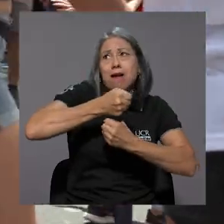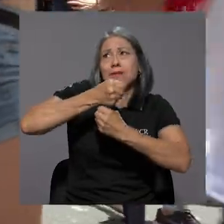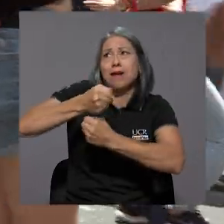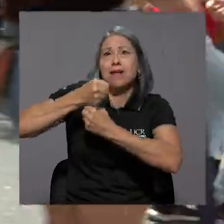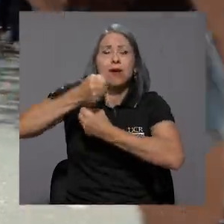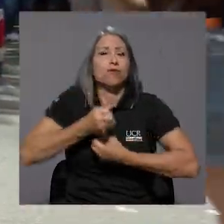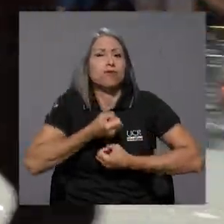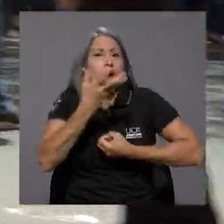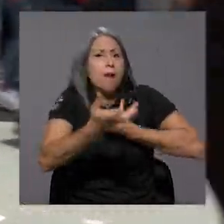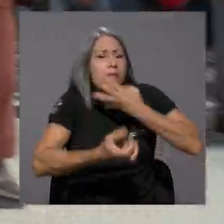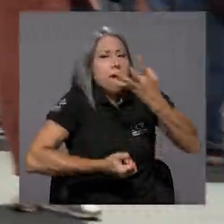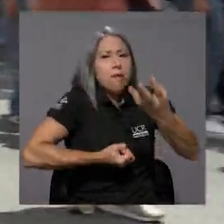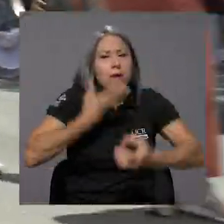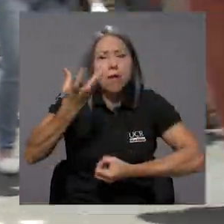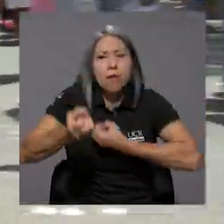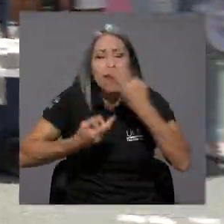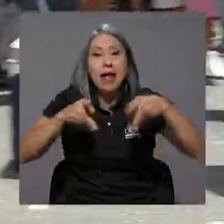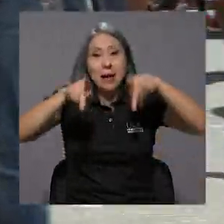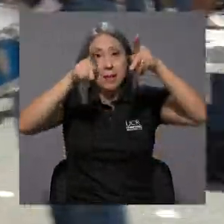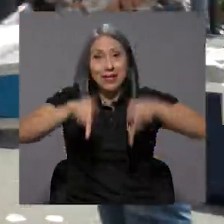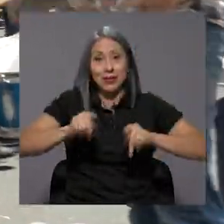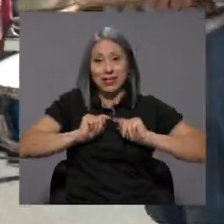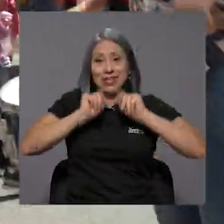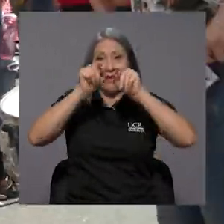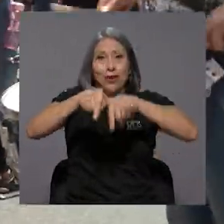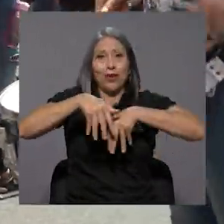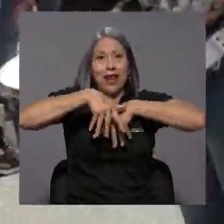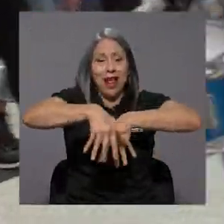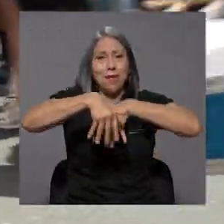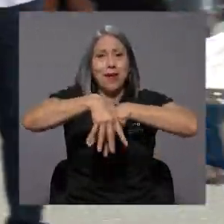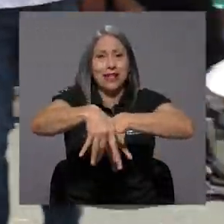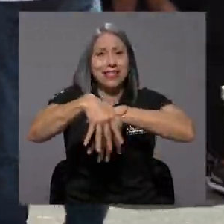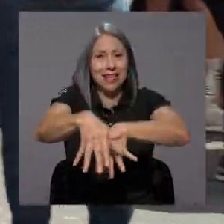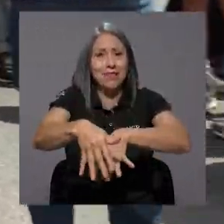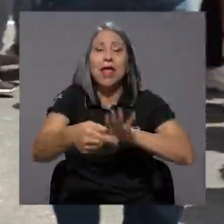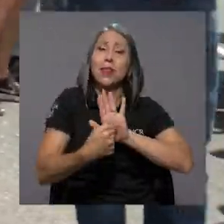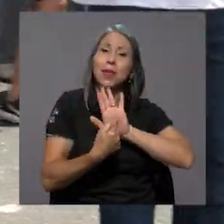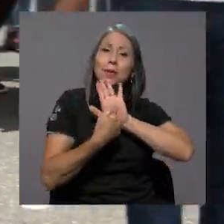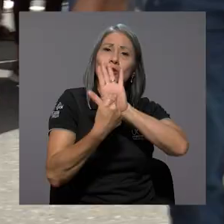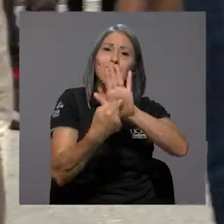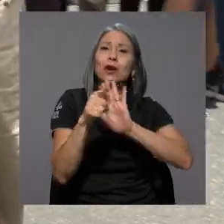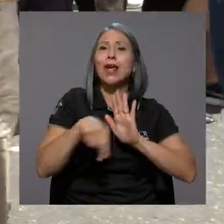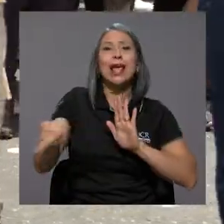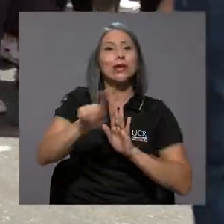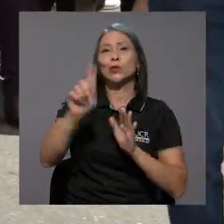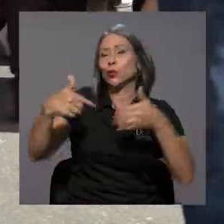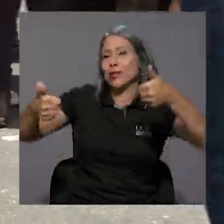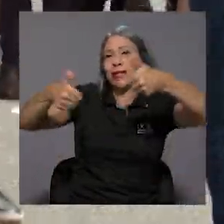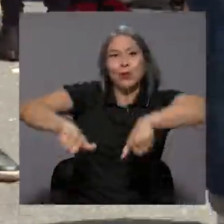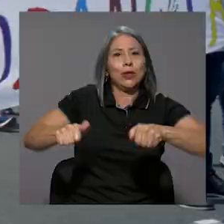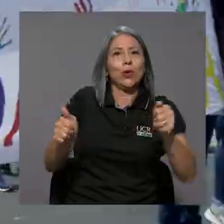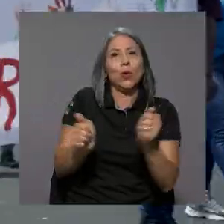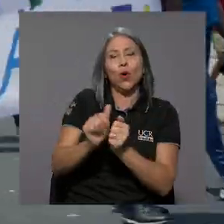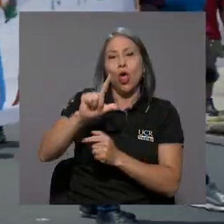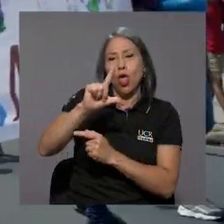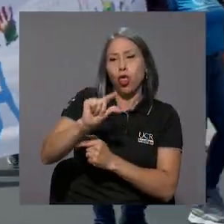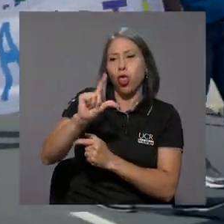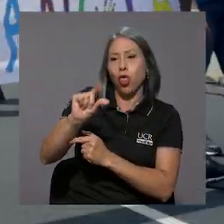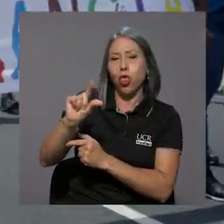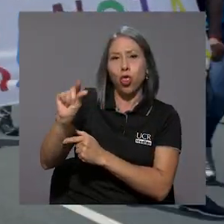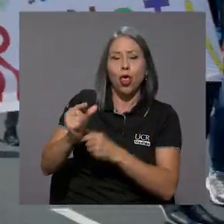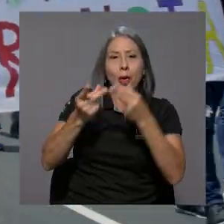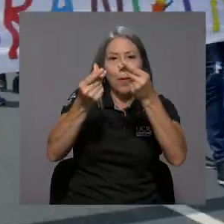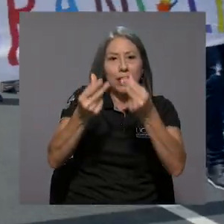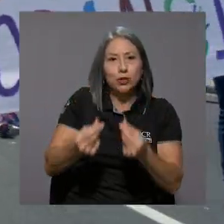consignas escritas y expresadas a viva voz, las y los asistentes a la marcha hicieron sentir su rechazo absoluto a los recortes